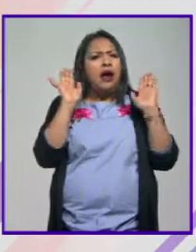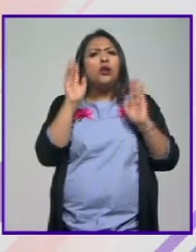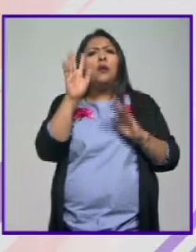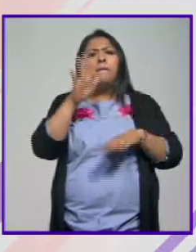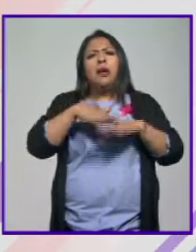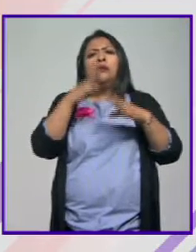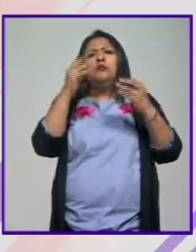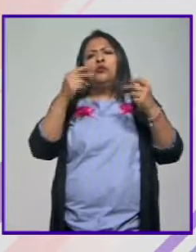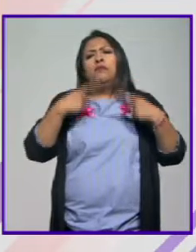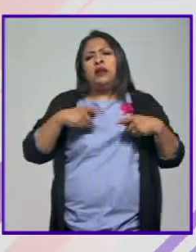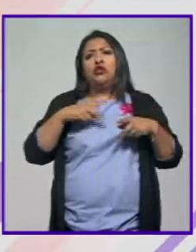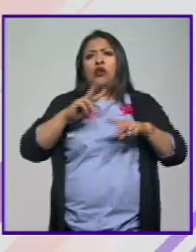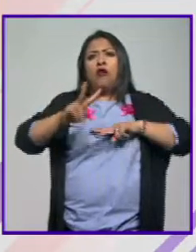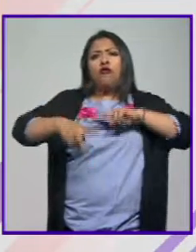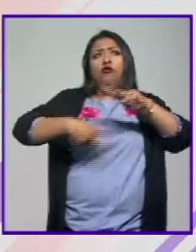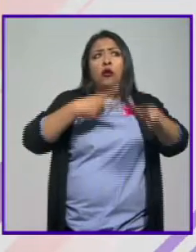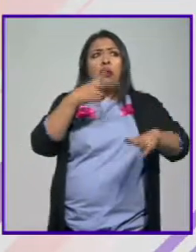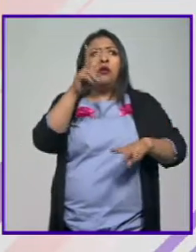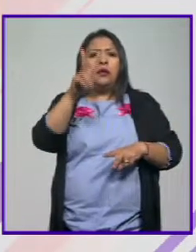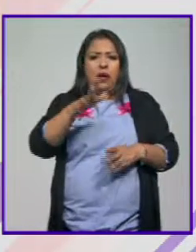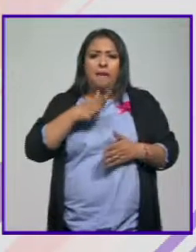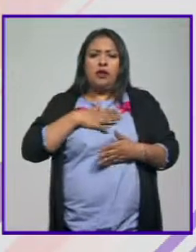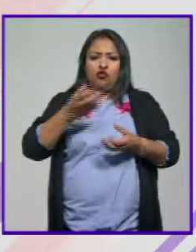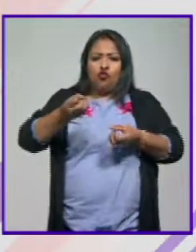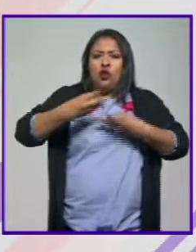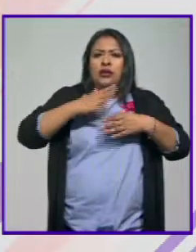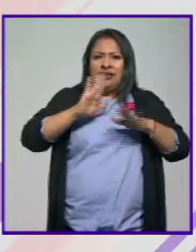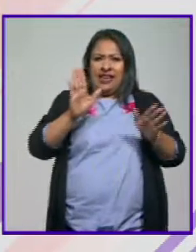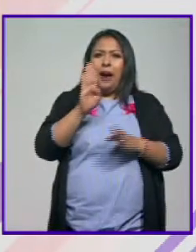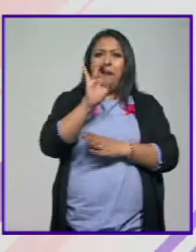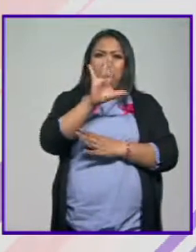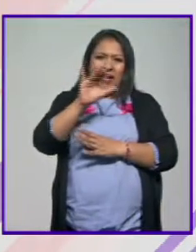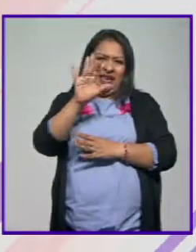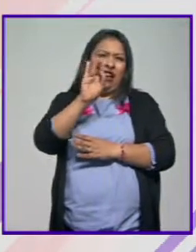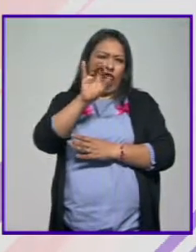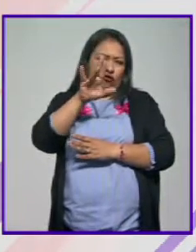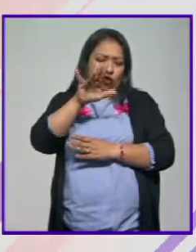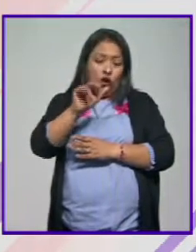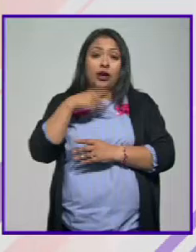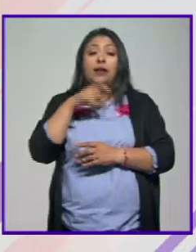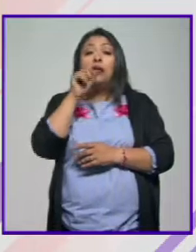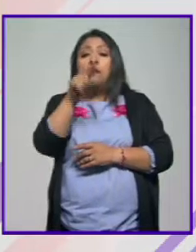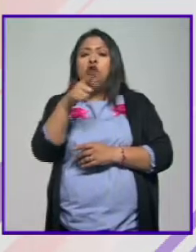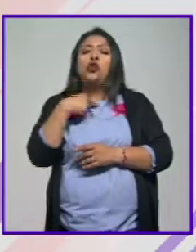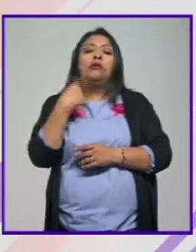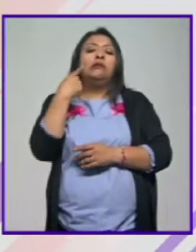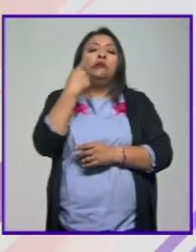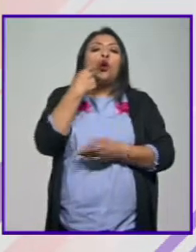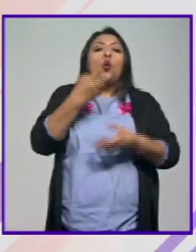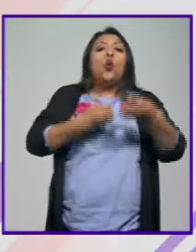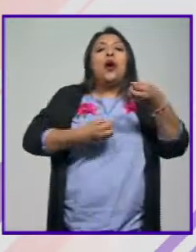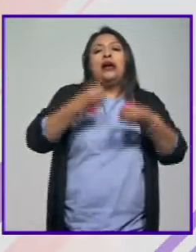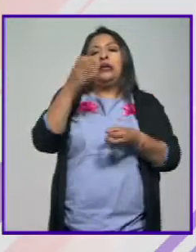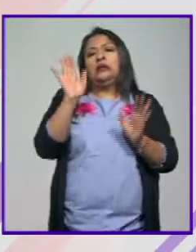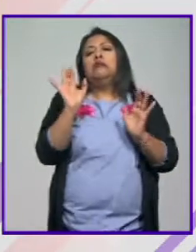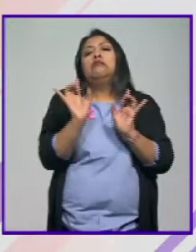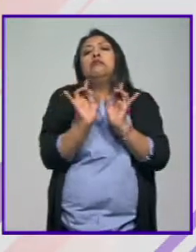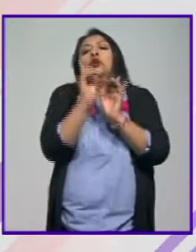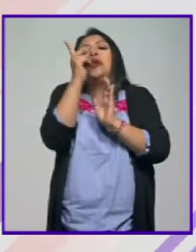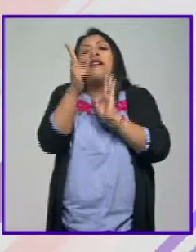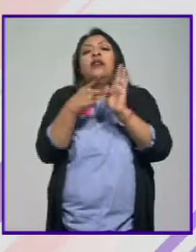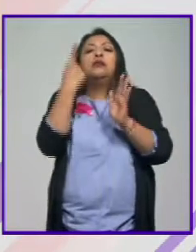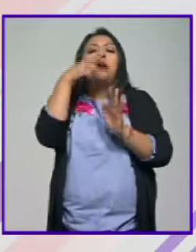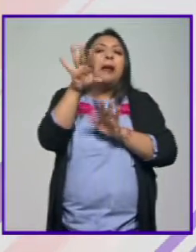mayoría de los artistas que estaban presentes han sido becados por el FONCA y también han sido jueces, por lo menos en alguna